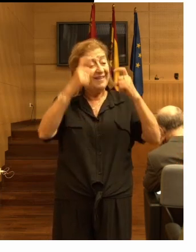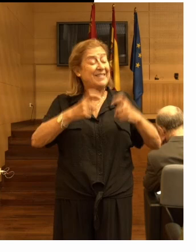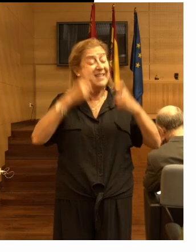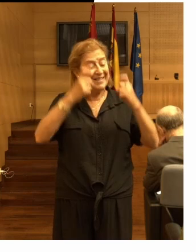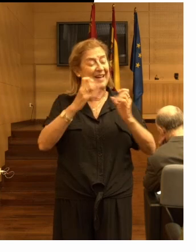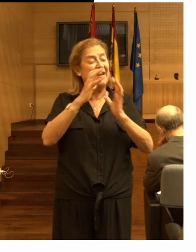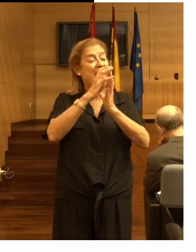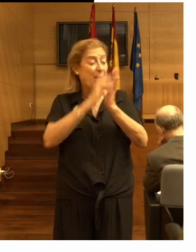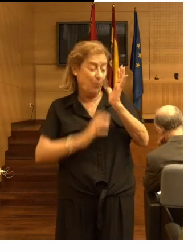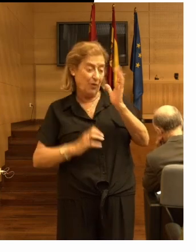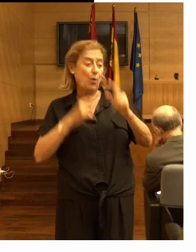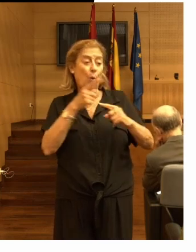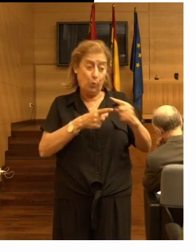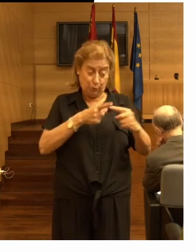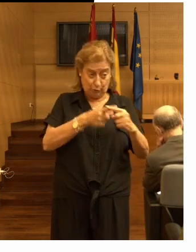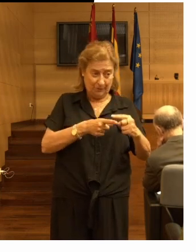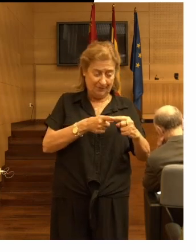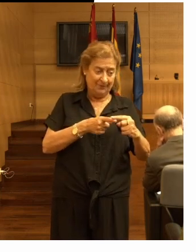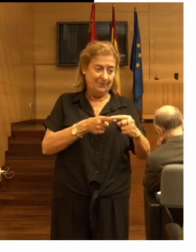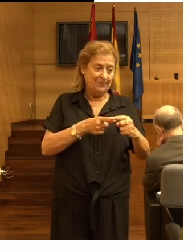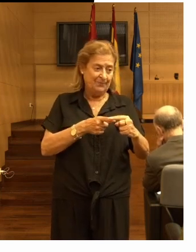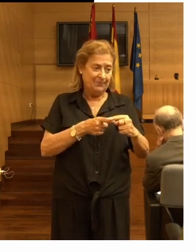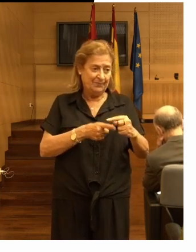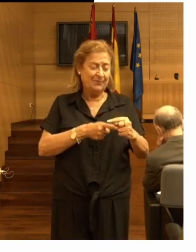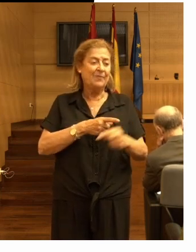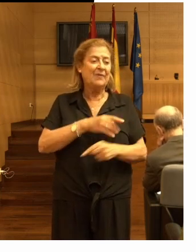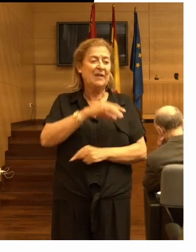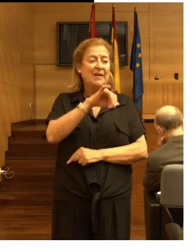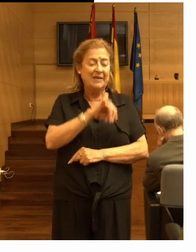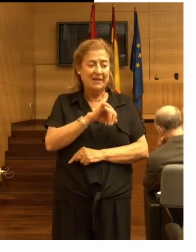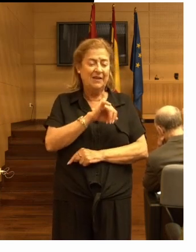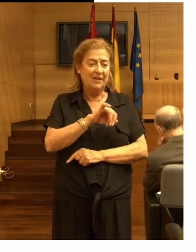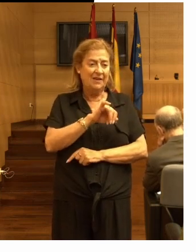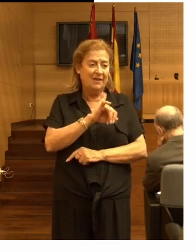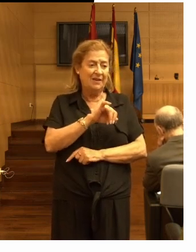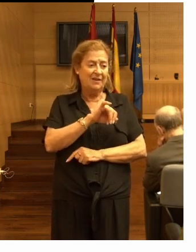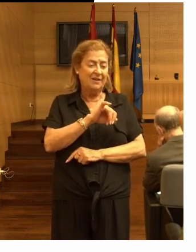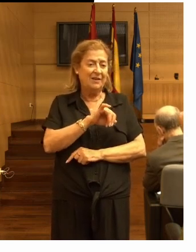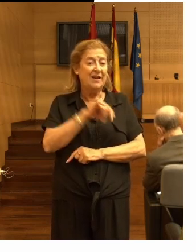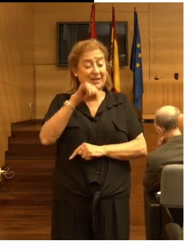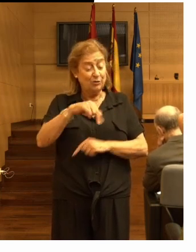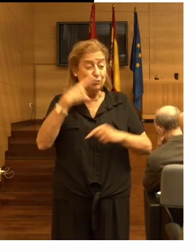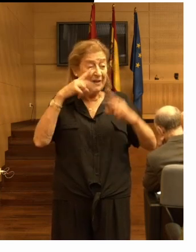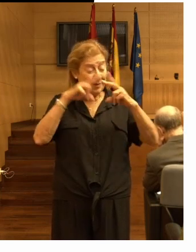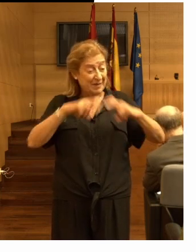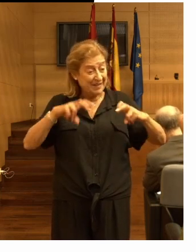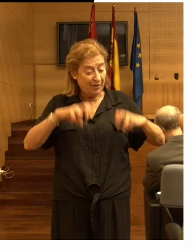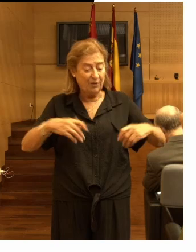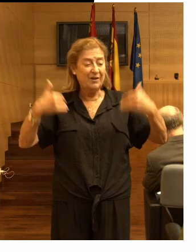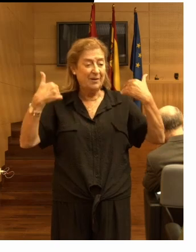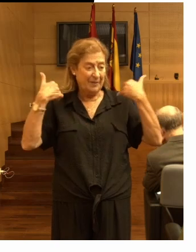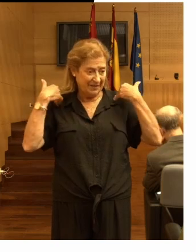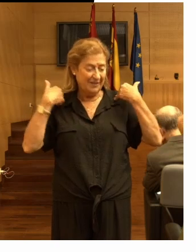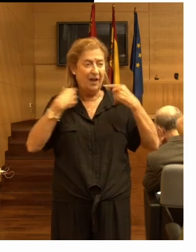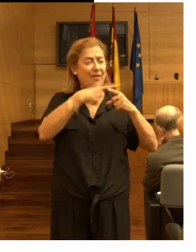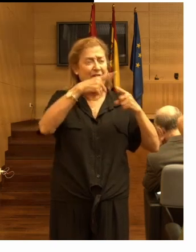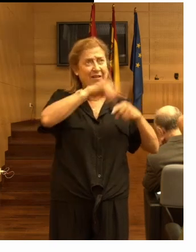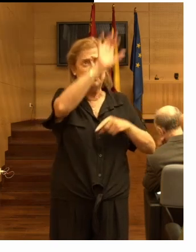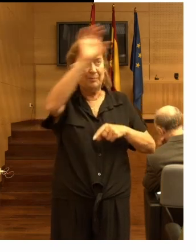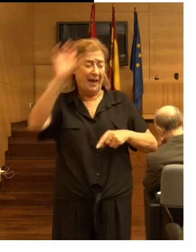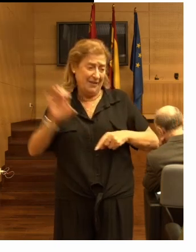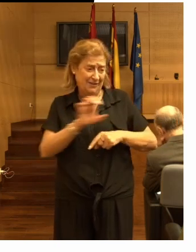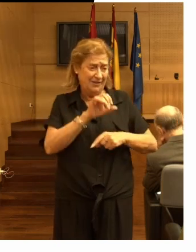el uso y estos investigadores representan a distintas partes del país